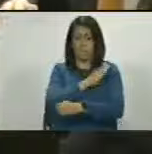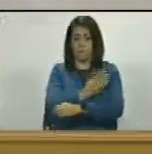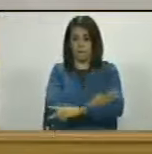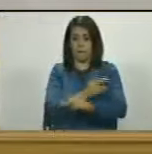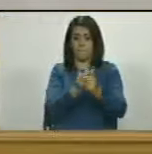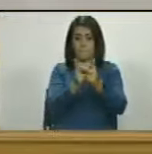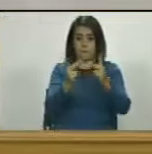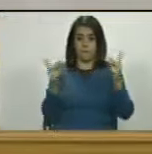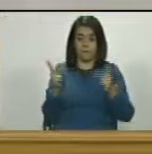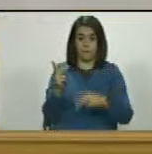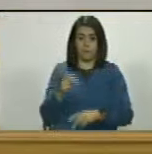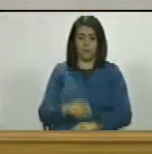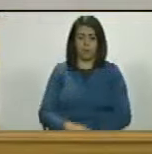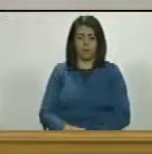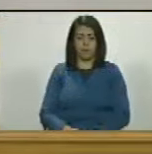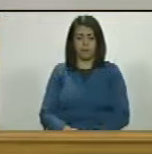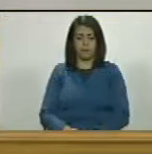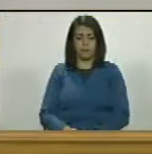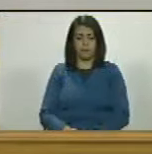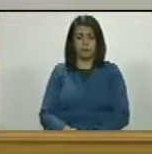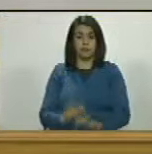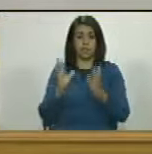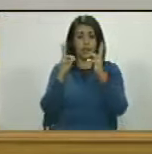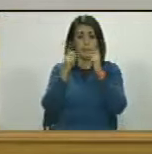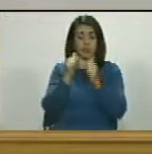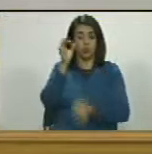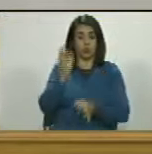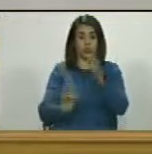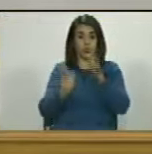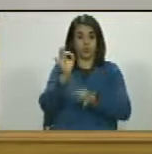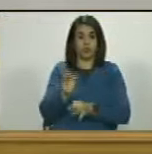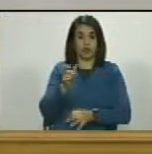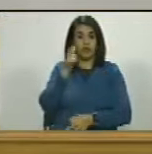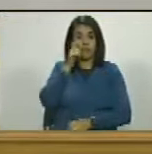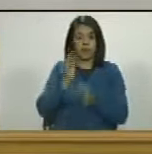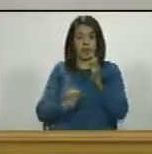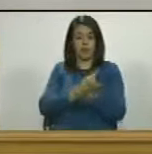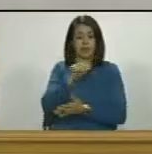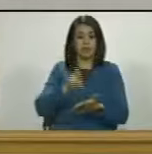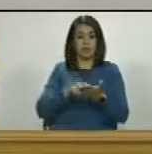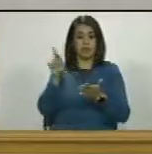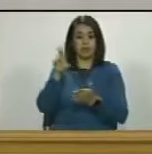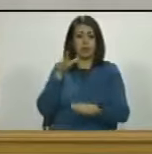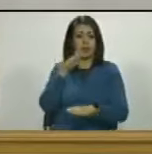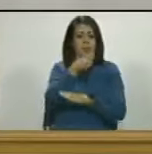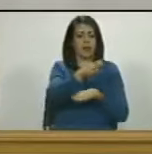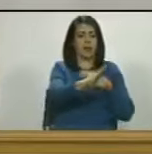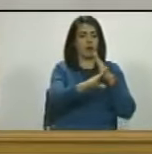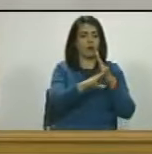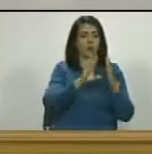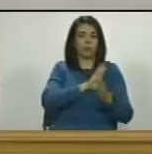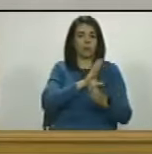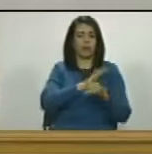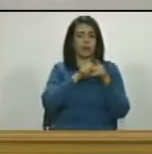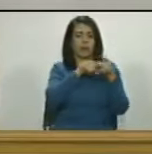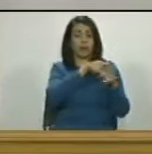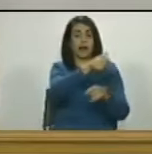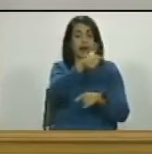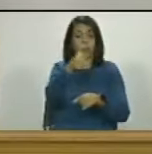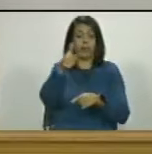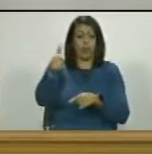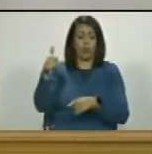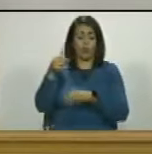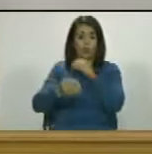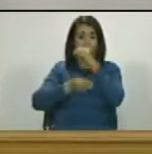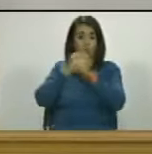público rector de la administración de justicia que es la fiscalía general de la república vaya contra los bienes de quienes